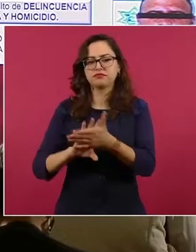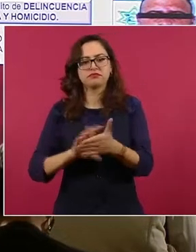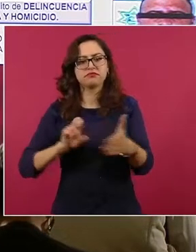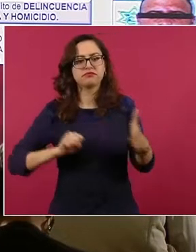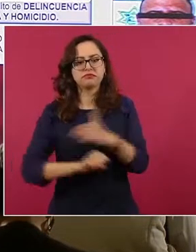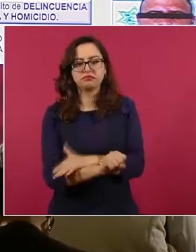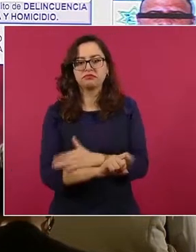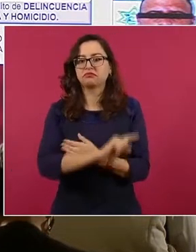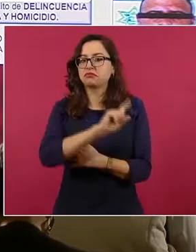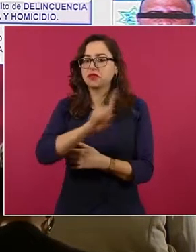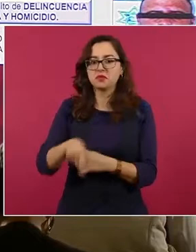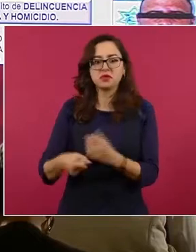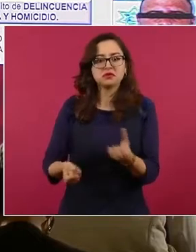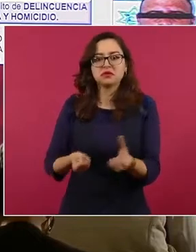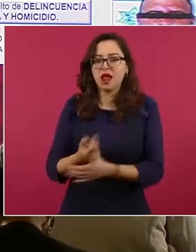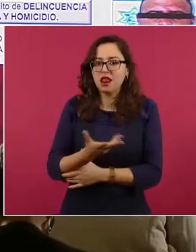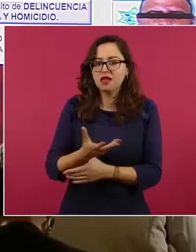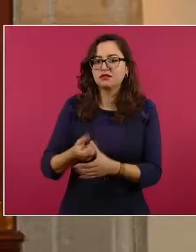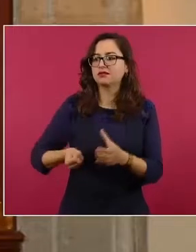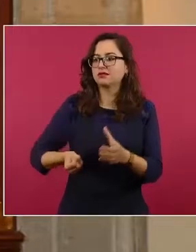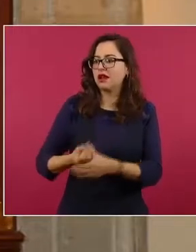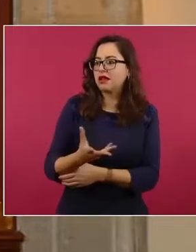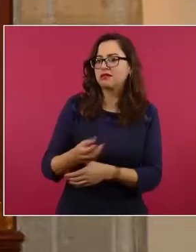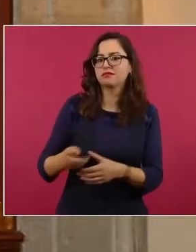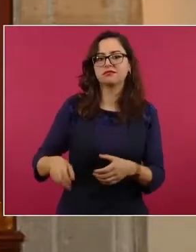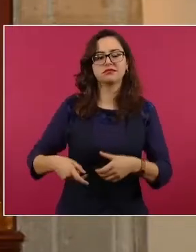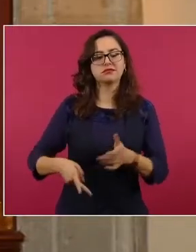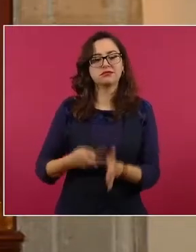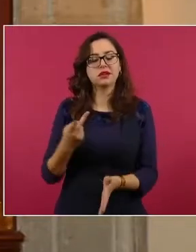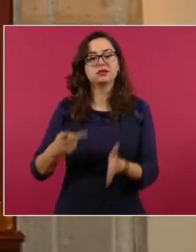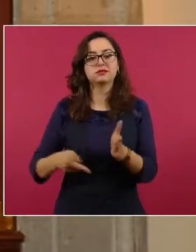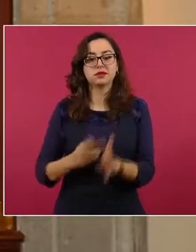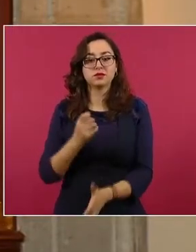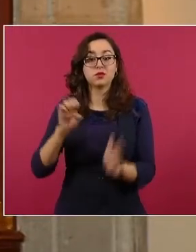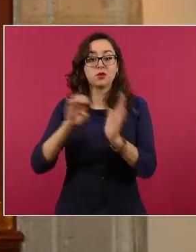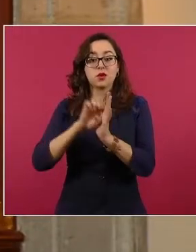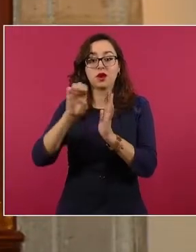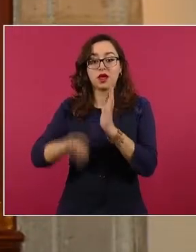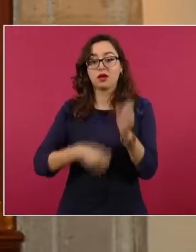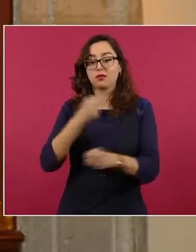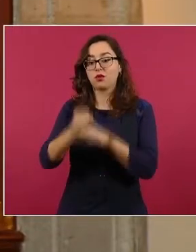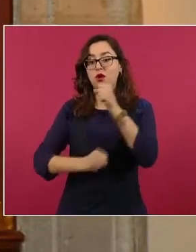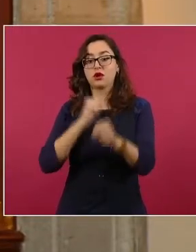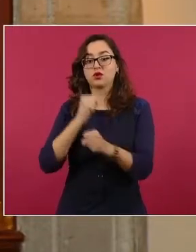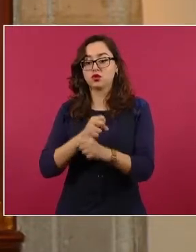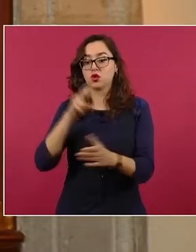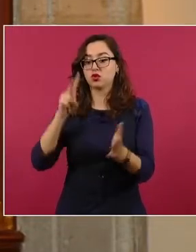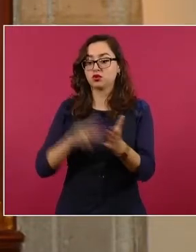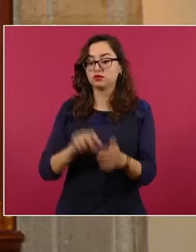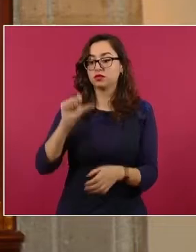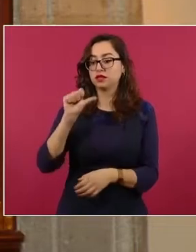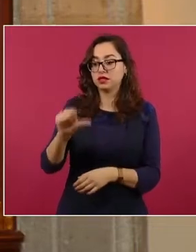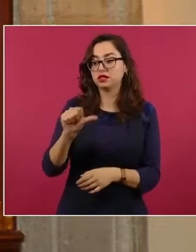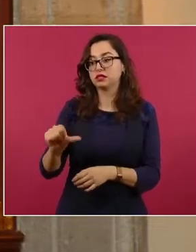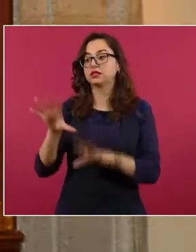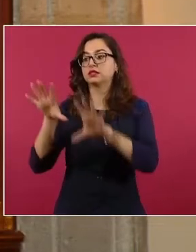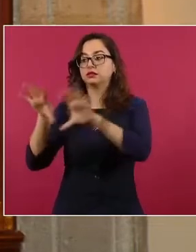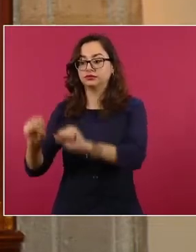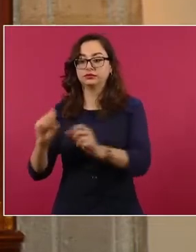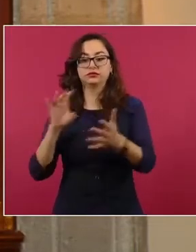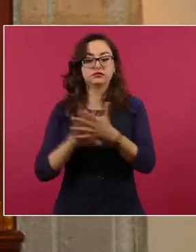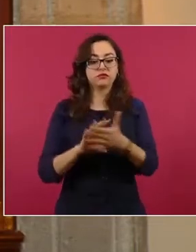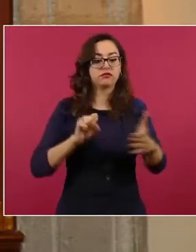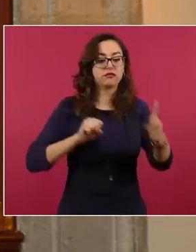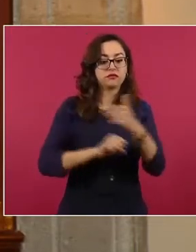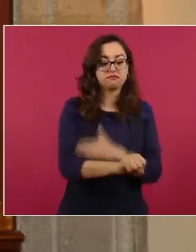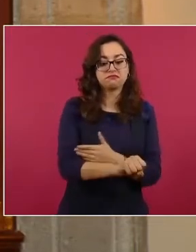soportar el proceso y en uno de ellos, en 2016, fue liberado por falta de elementos para ser